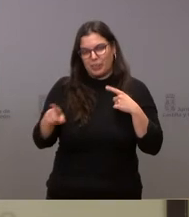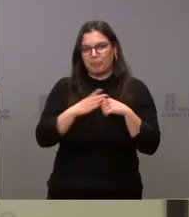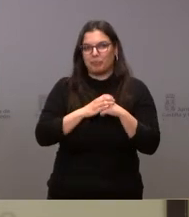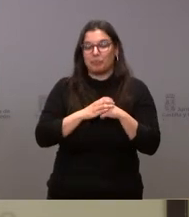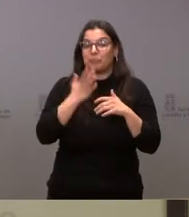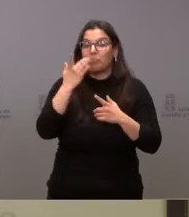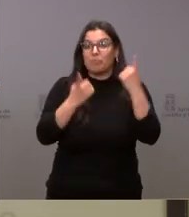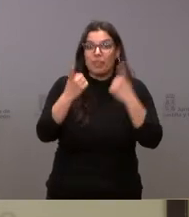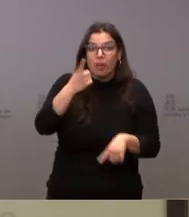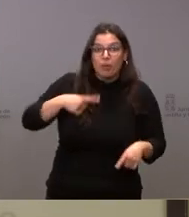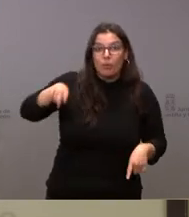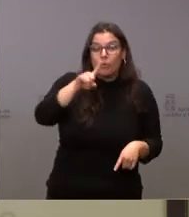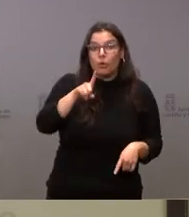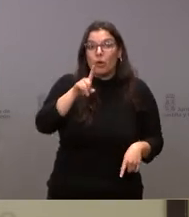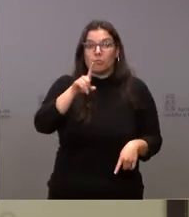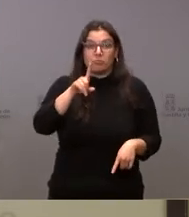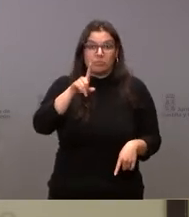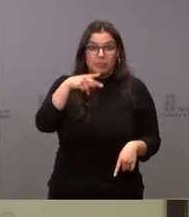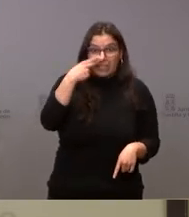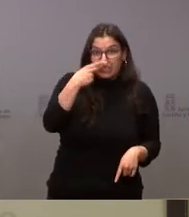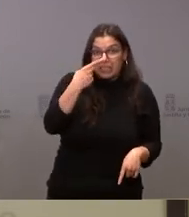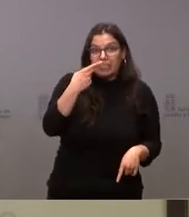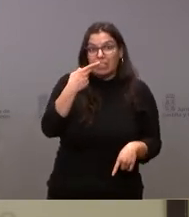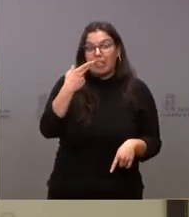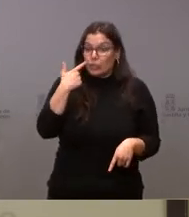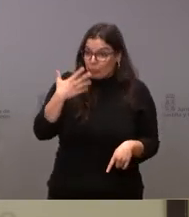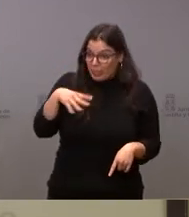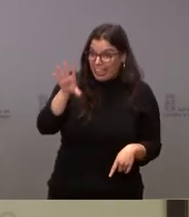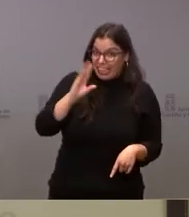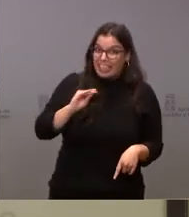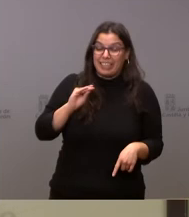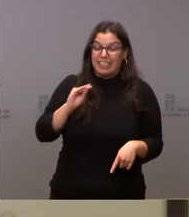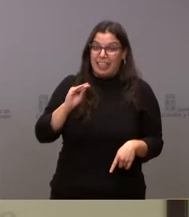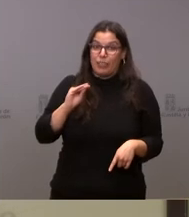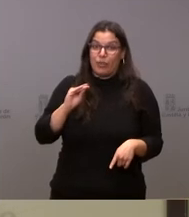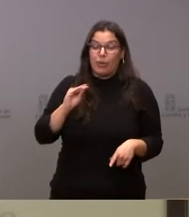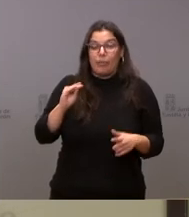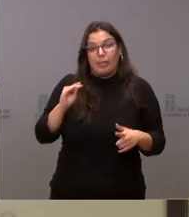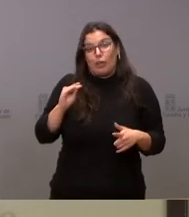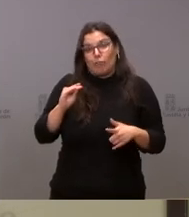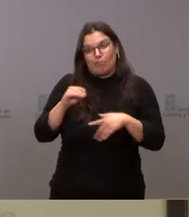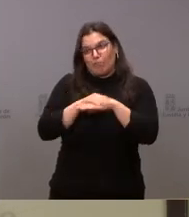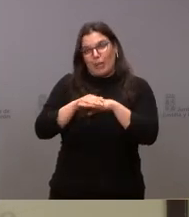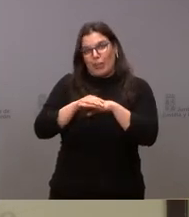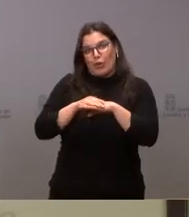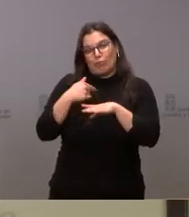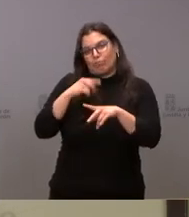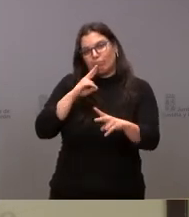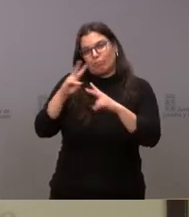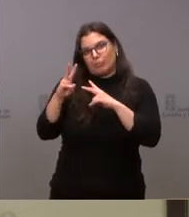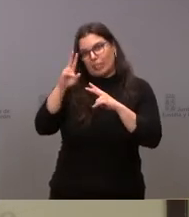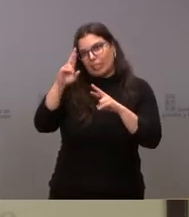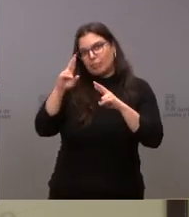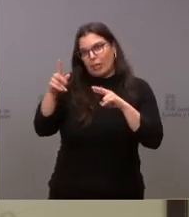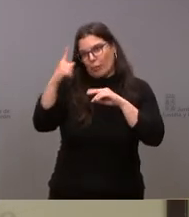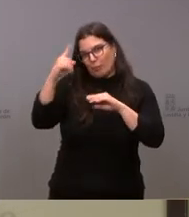si alguno de ustedes tiene interés y comprendo la pregunta y siento no poderse la responder desde esta mesa y espero que compartan que